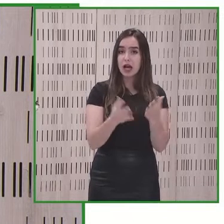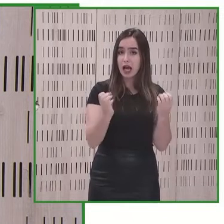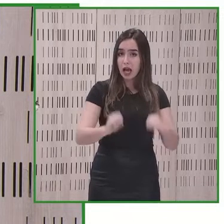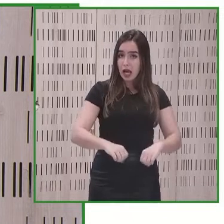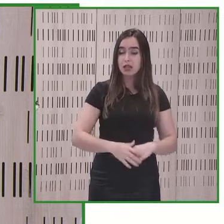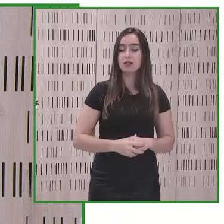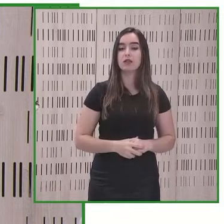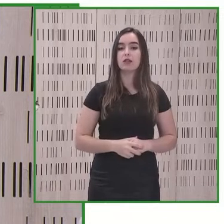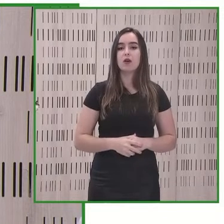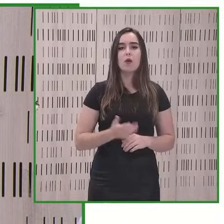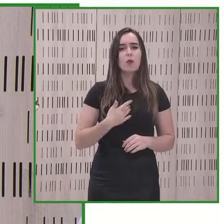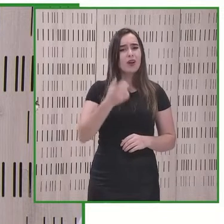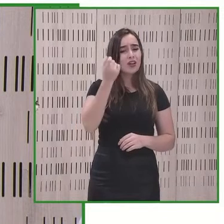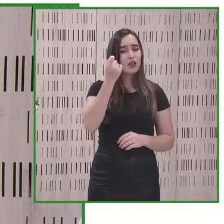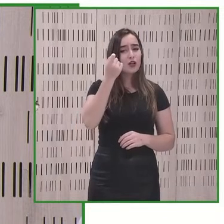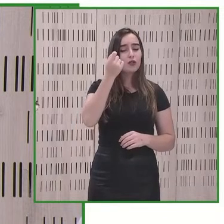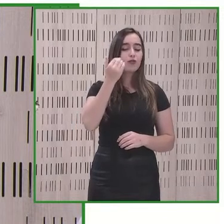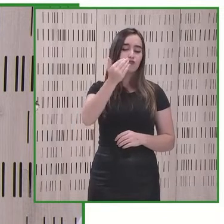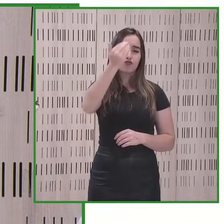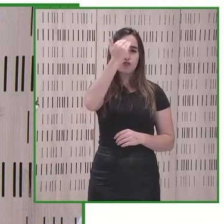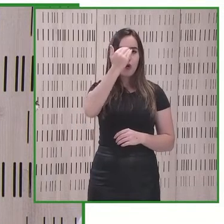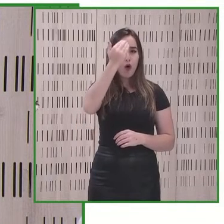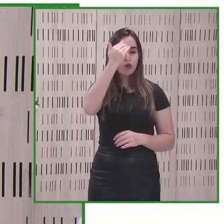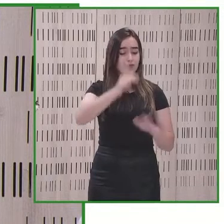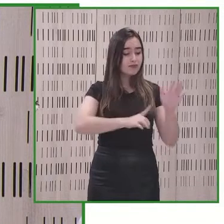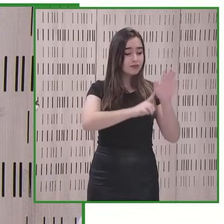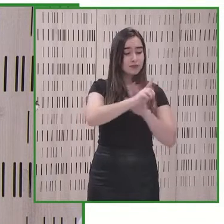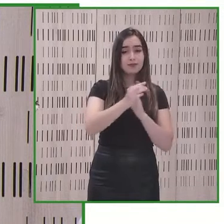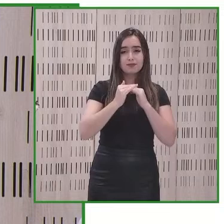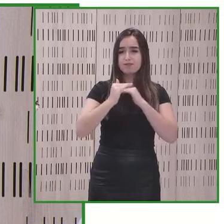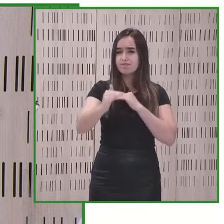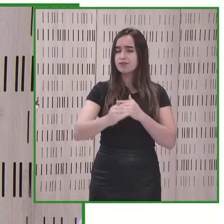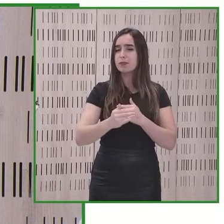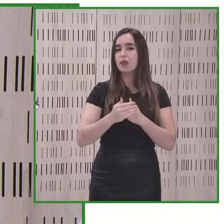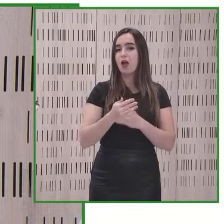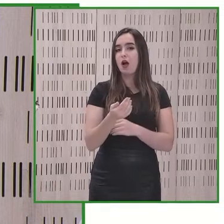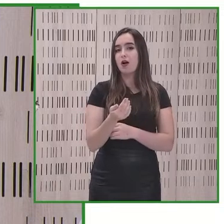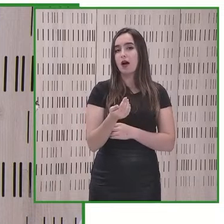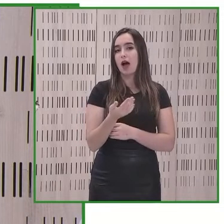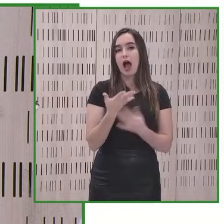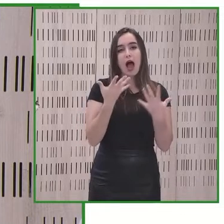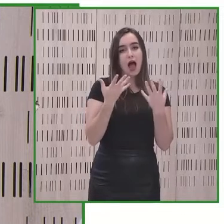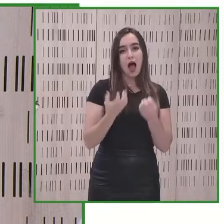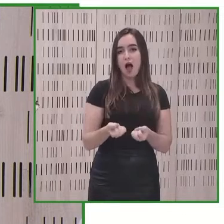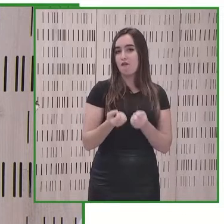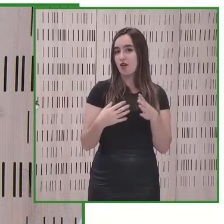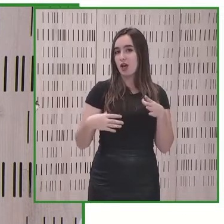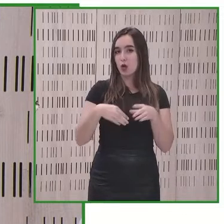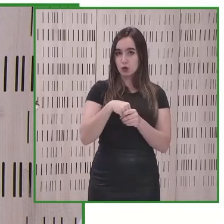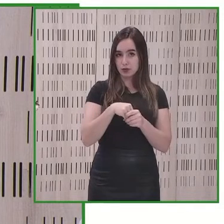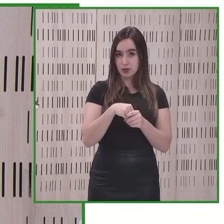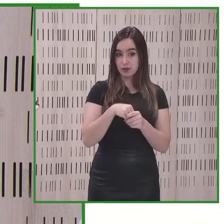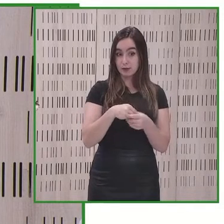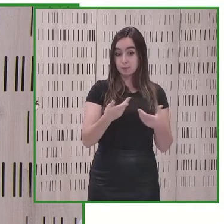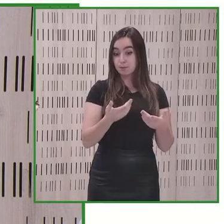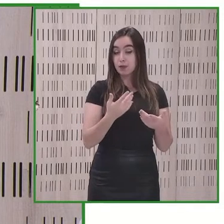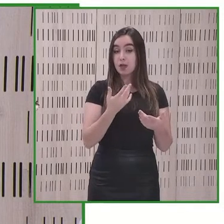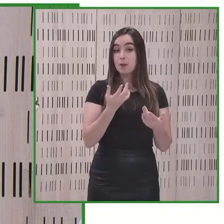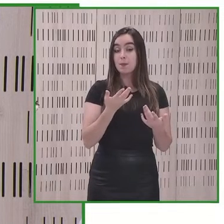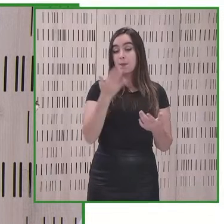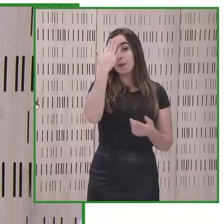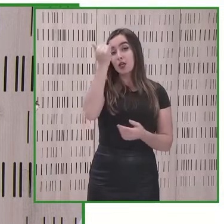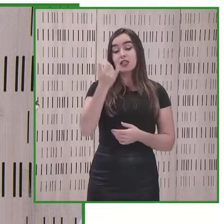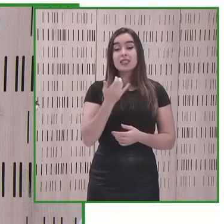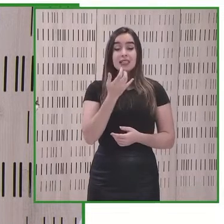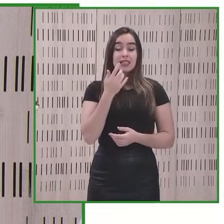tenemos claro que el crecimiento y la sostenibilidad deben de ser inclusivos siempre inclusivos si no no sé si habrá crecimiento pero desde luego no